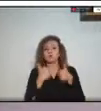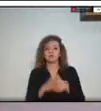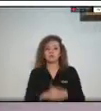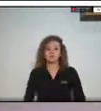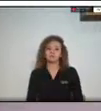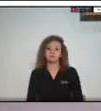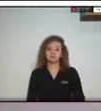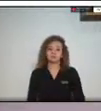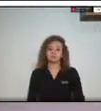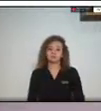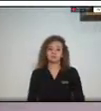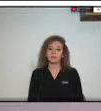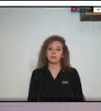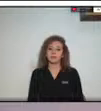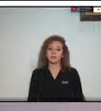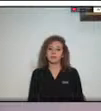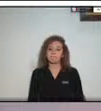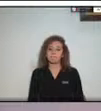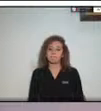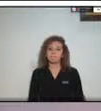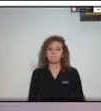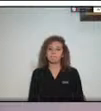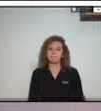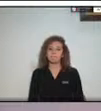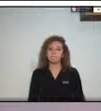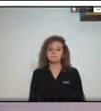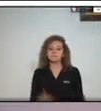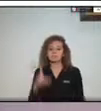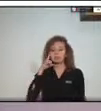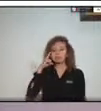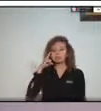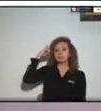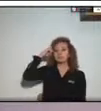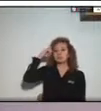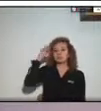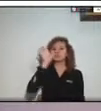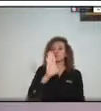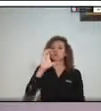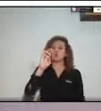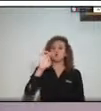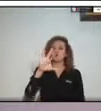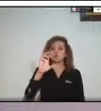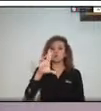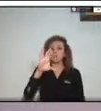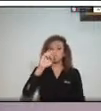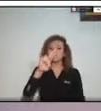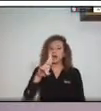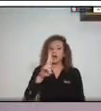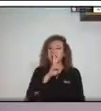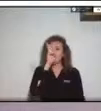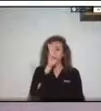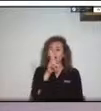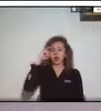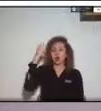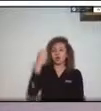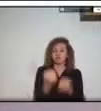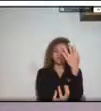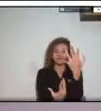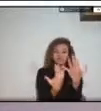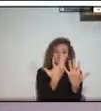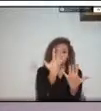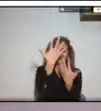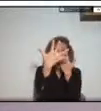retos que tiene Cormacarena en la atención a la fauna afectada por los incendios de cobertura vegetal y si encuentro fauna